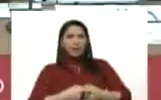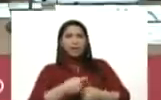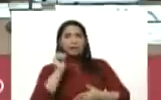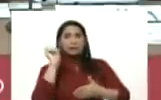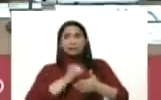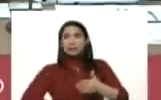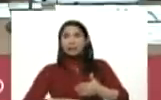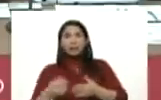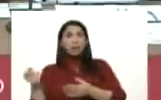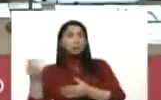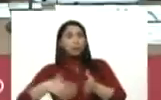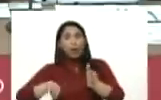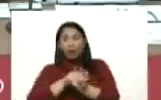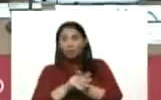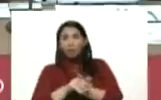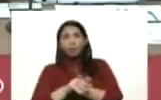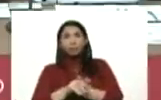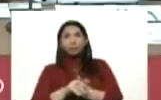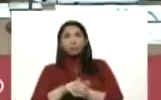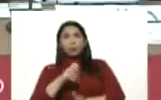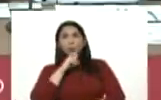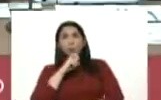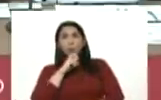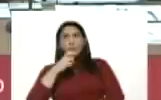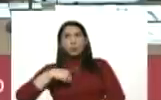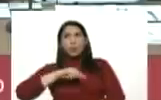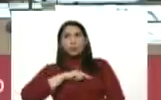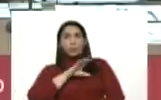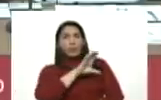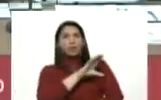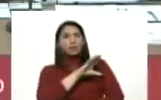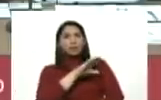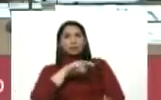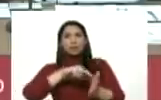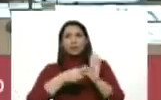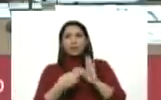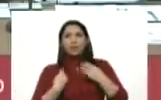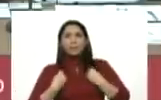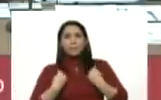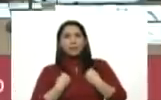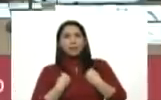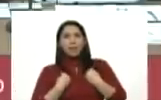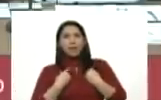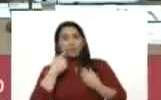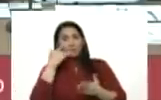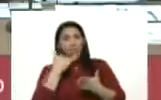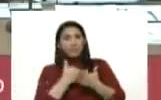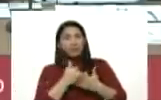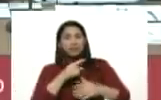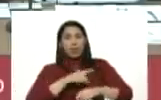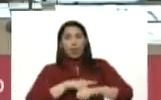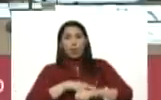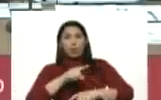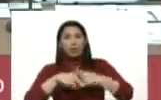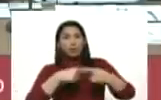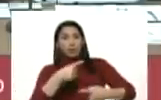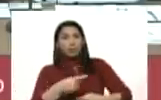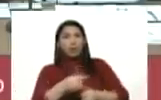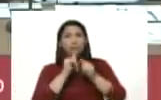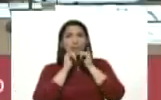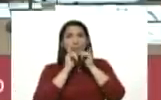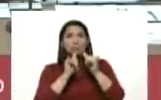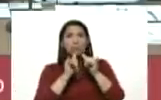retornado y repatriado, este oro a nuestro país significará vidas. Y fíjese que horas más tarde de mi declaración